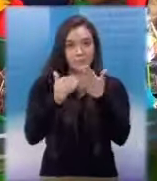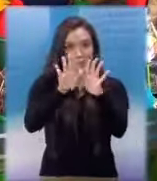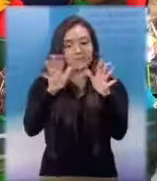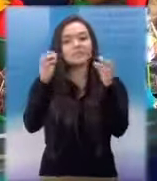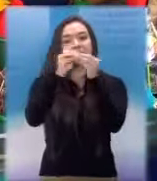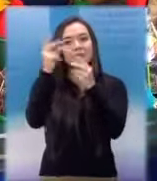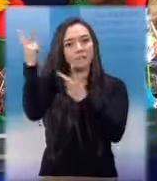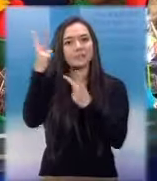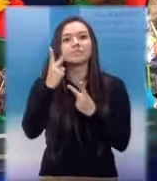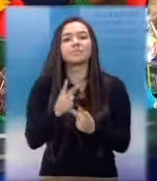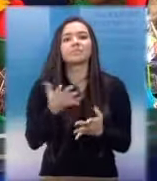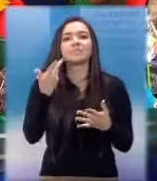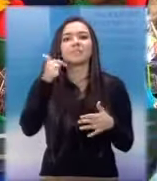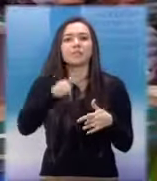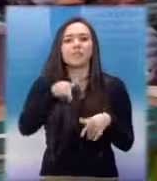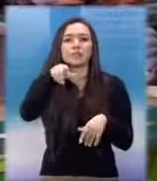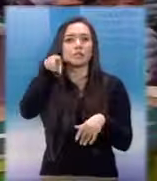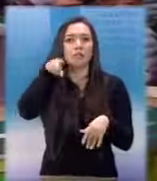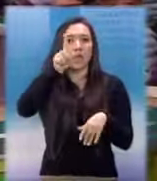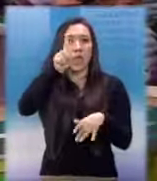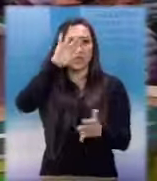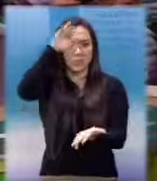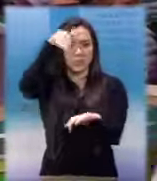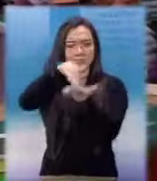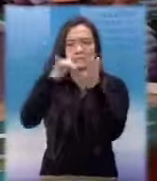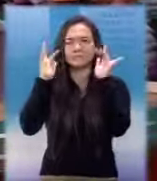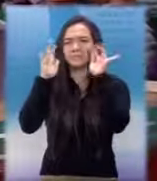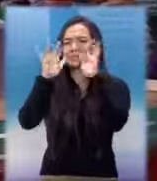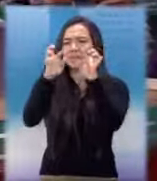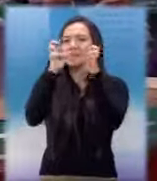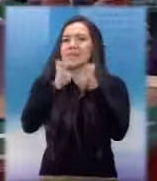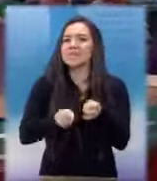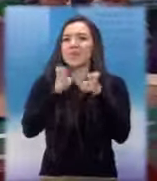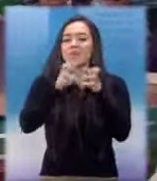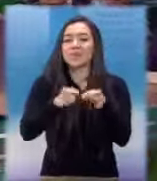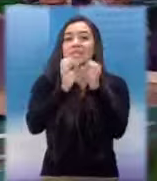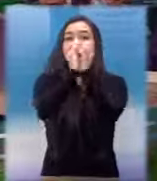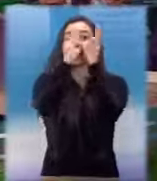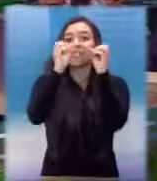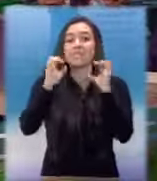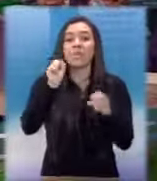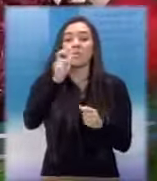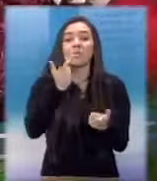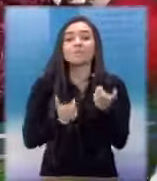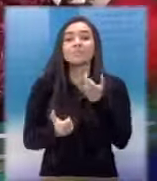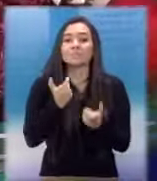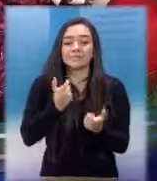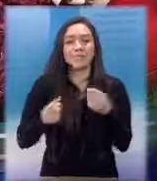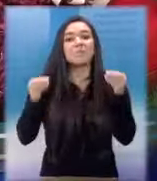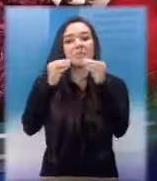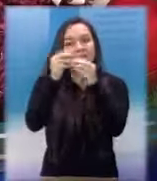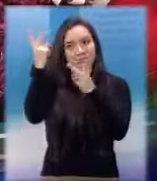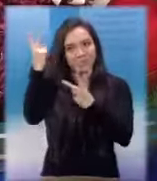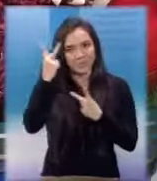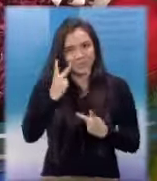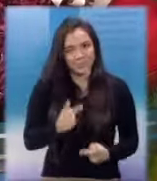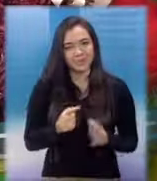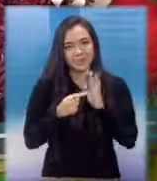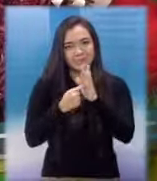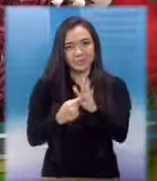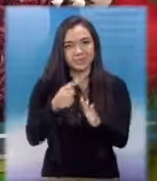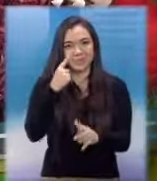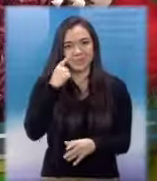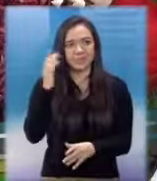Publicidad y a continuación, el bazar navideño del Centro Histórico, un lugar más donde hacer sus compras navideñas y promover el